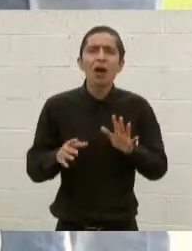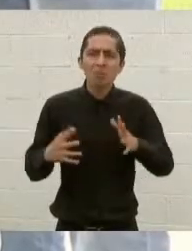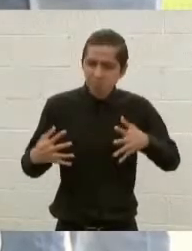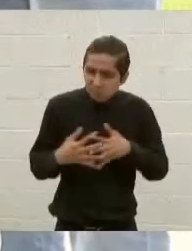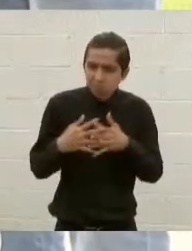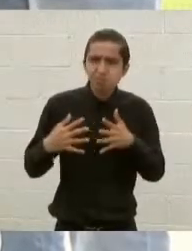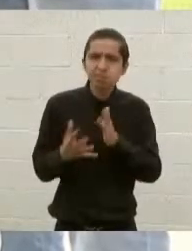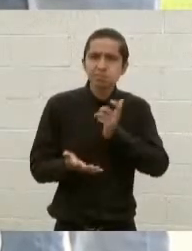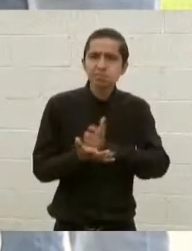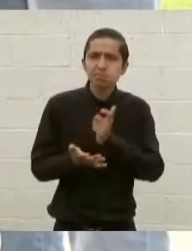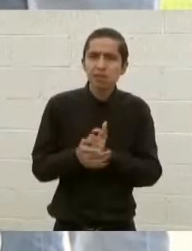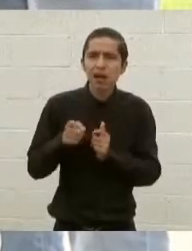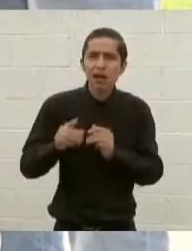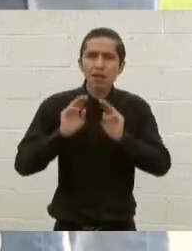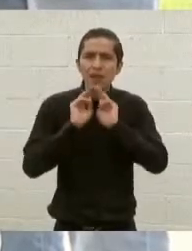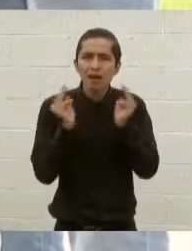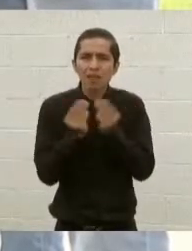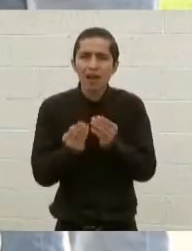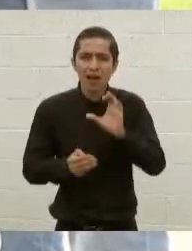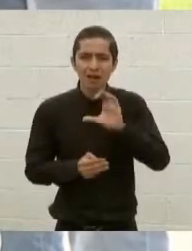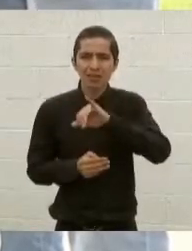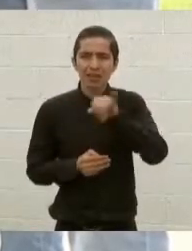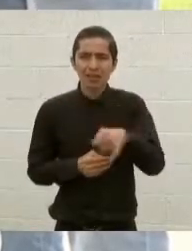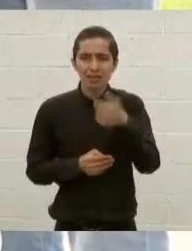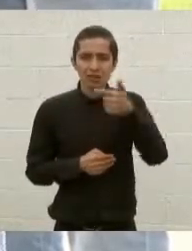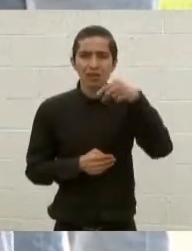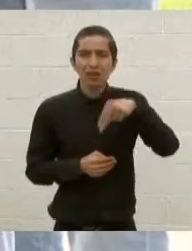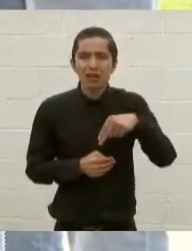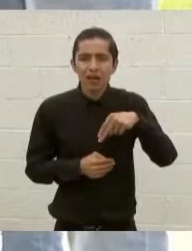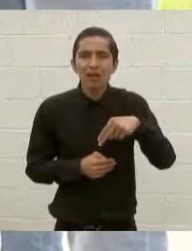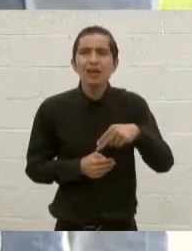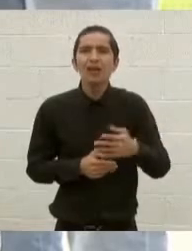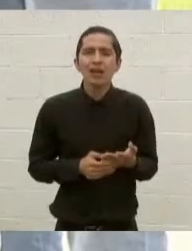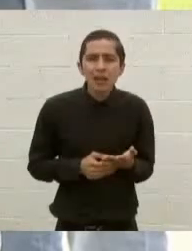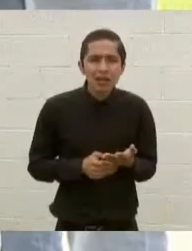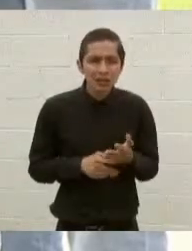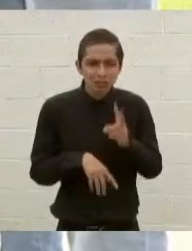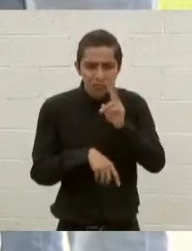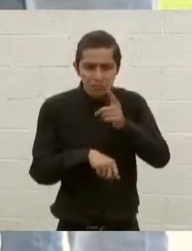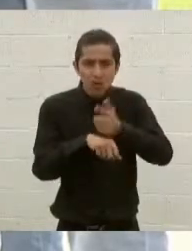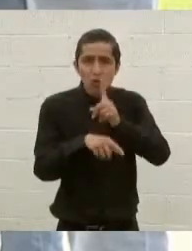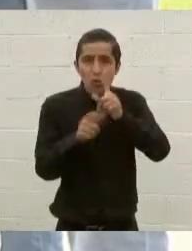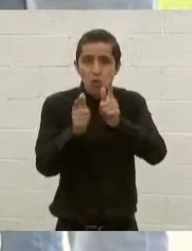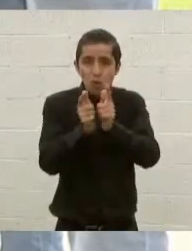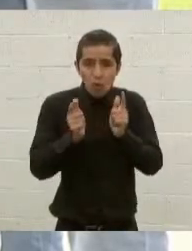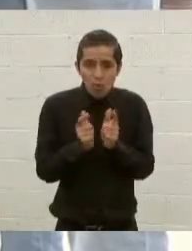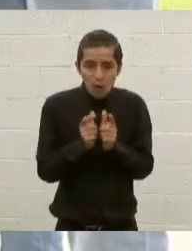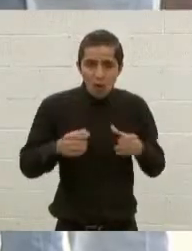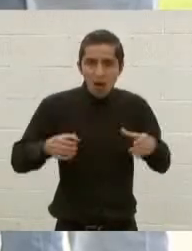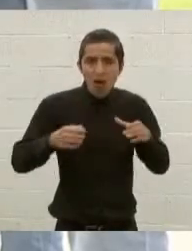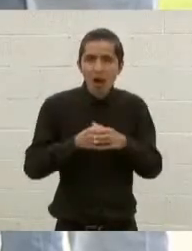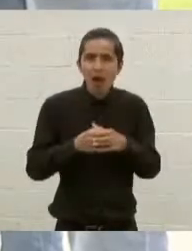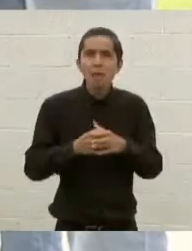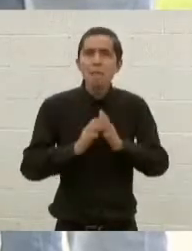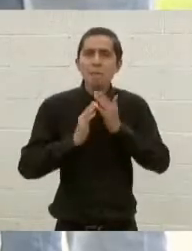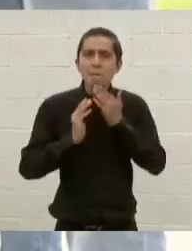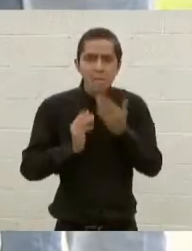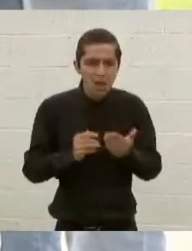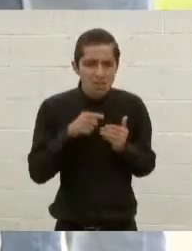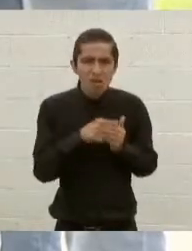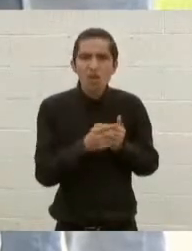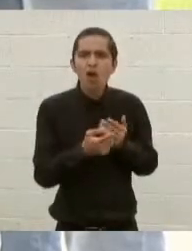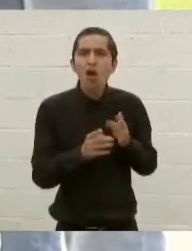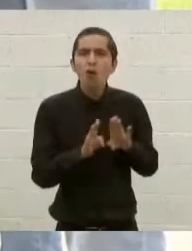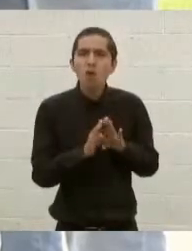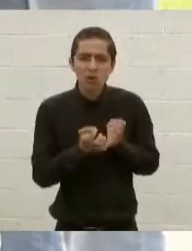del cártel de Jalisco Nueva Generación, dado que se nota un grupo delictivo entrenado y capaz